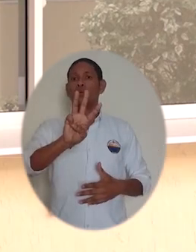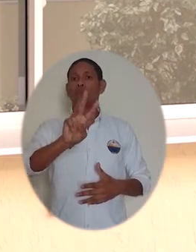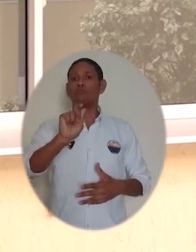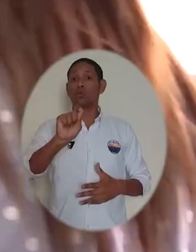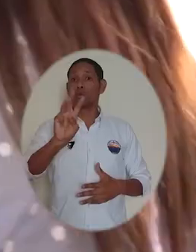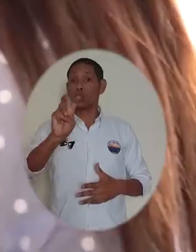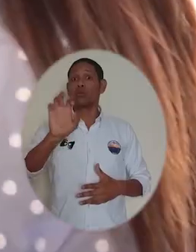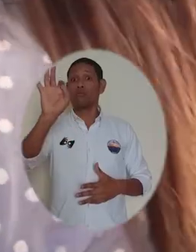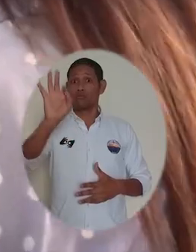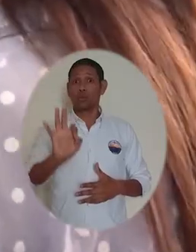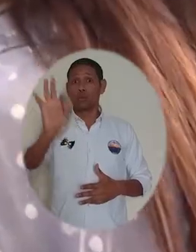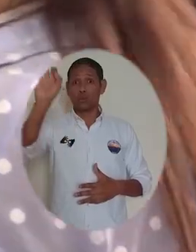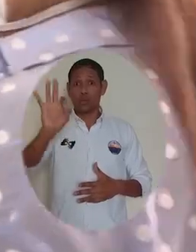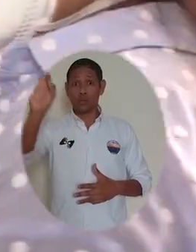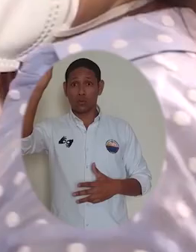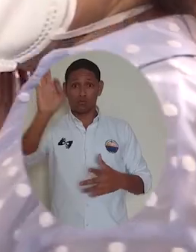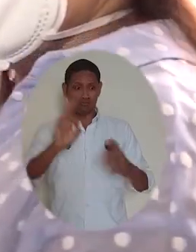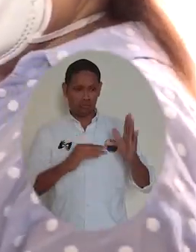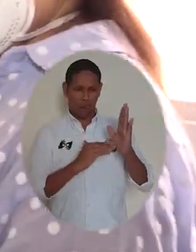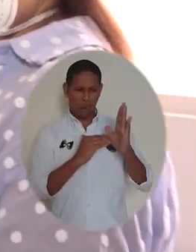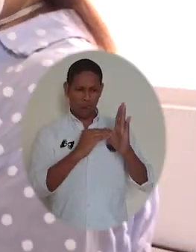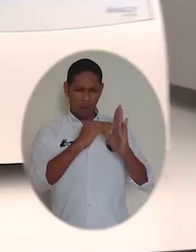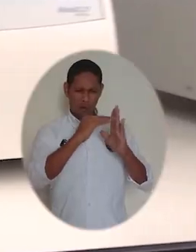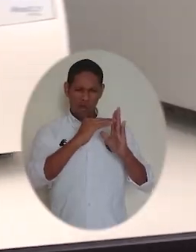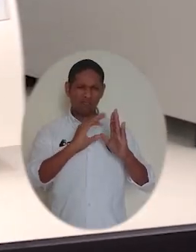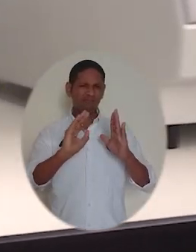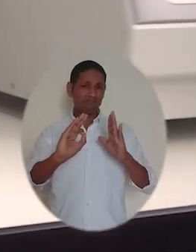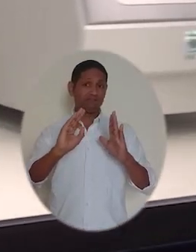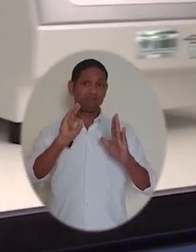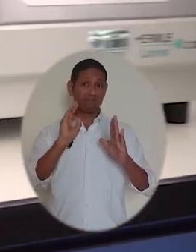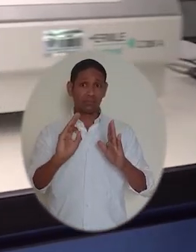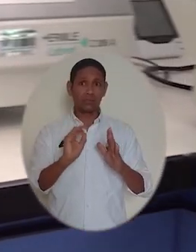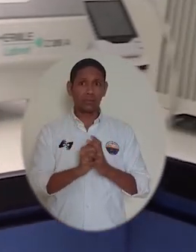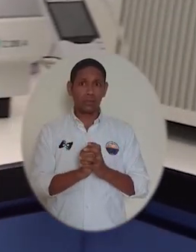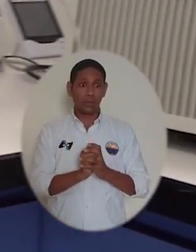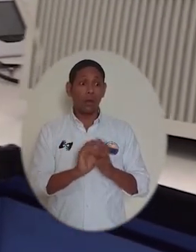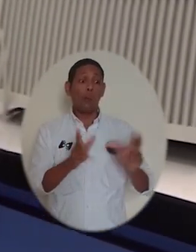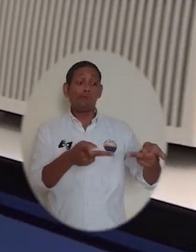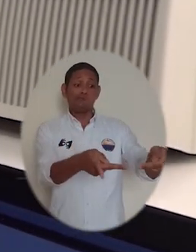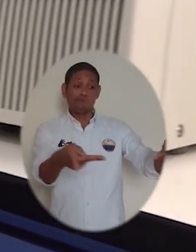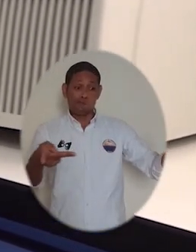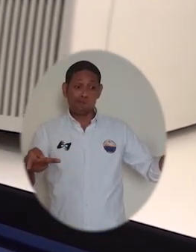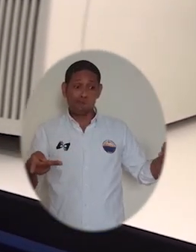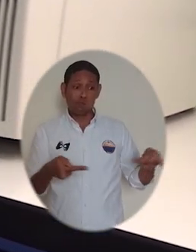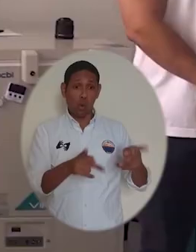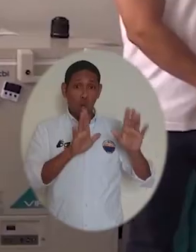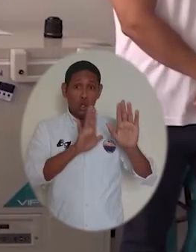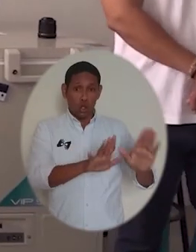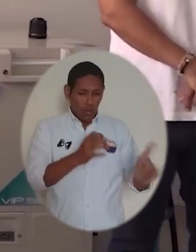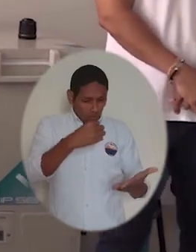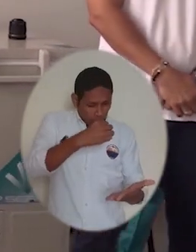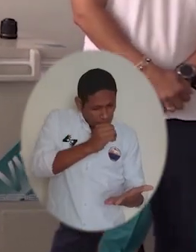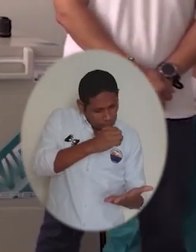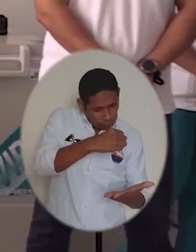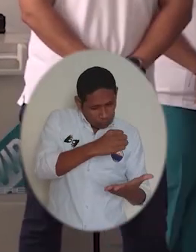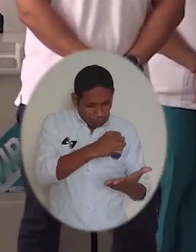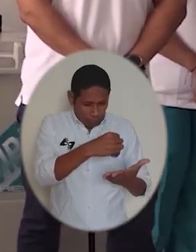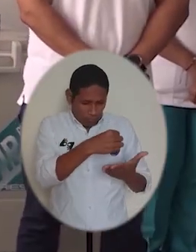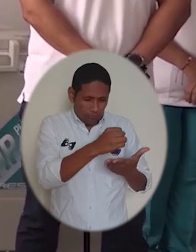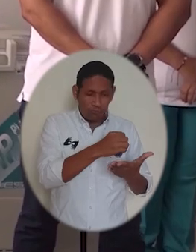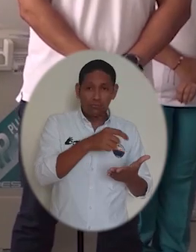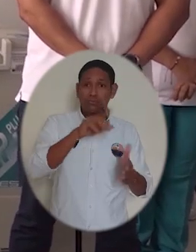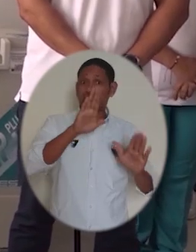% en los estándares de calidad, lo que quiere decir que el Laboratorio de Biología Molecular de la Universidad